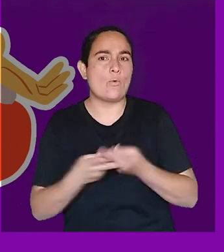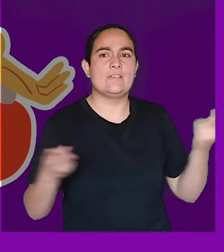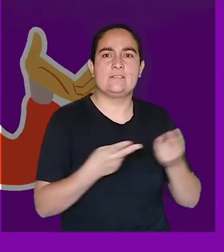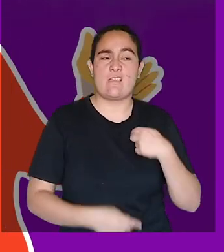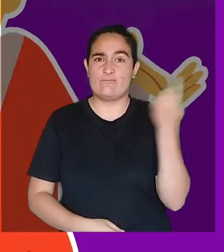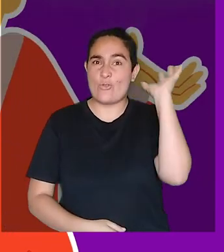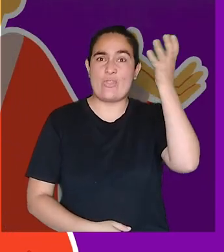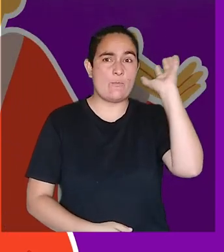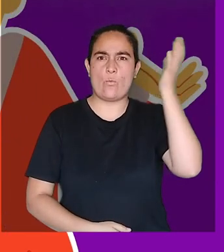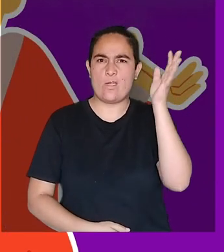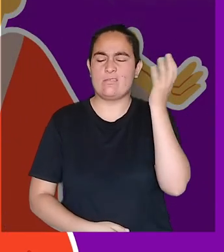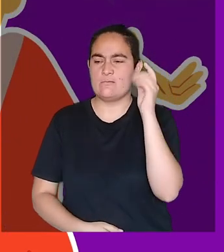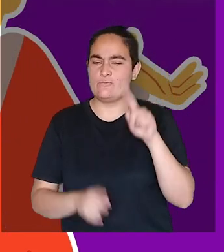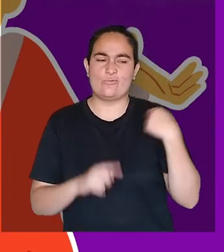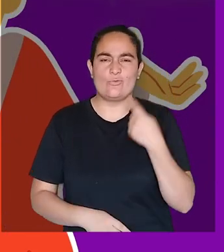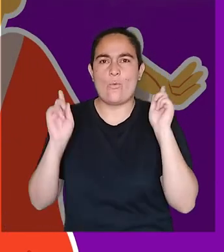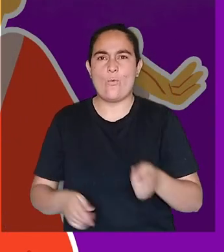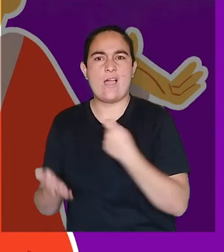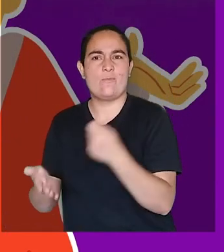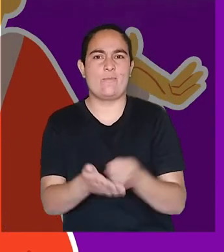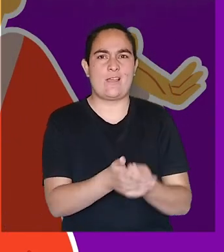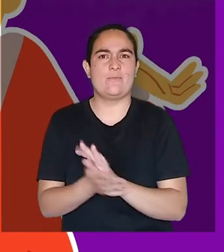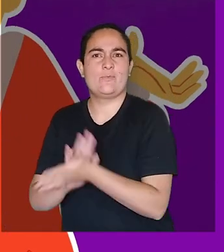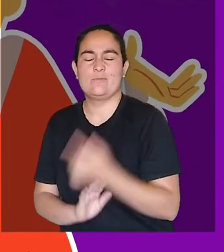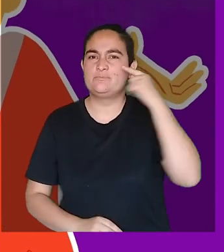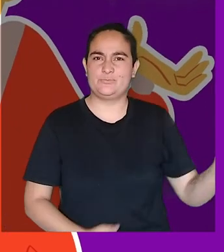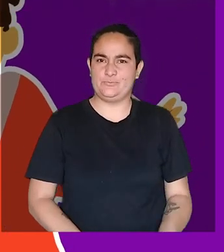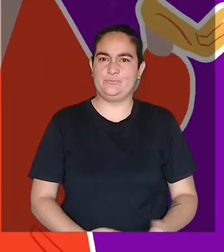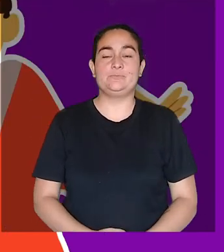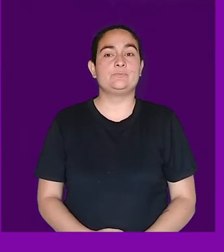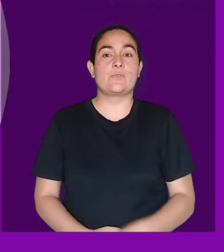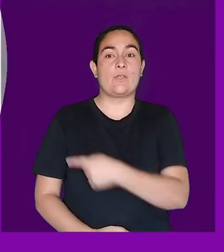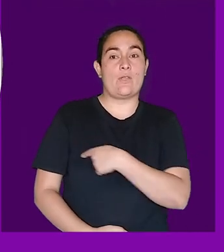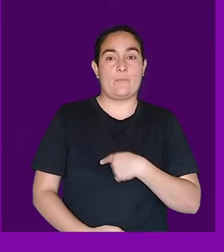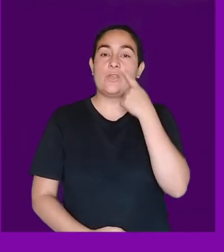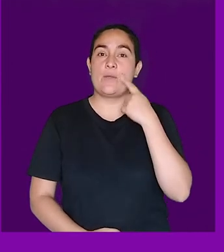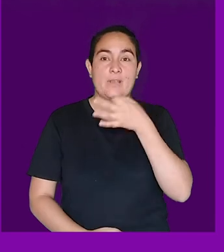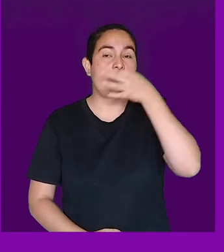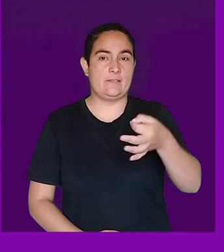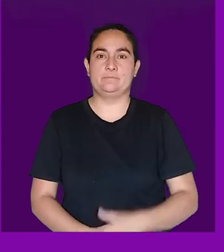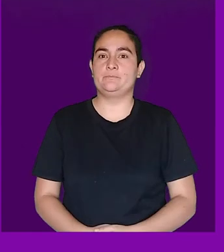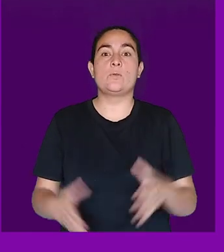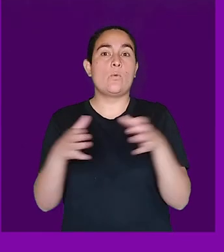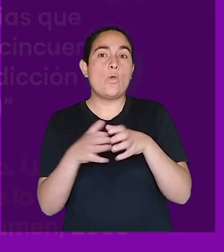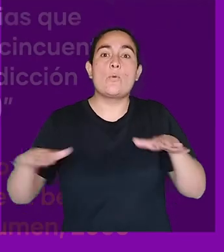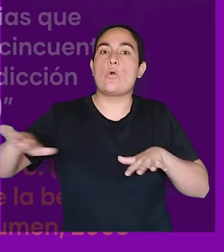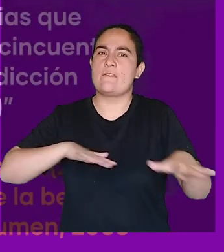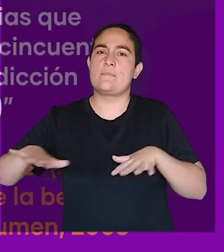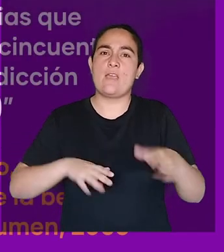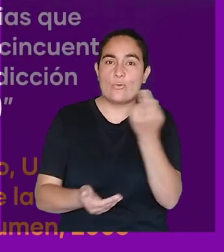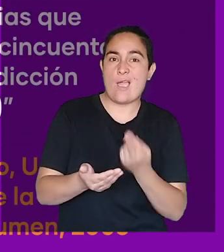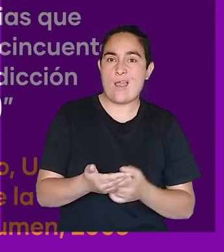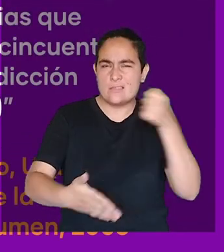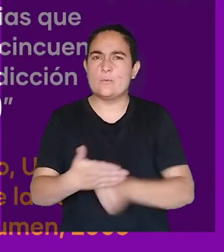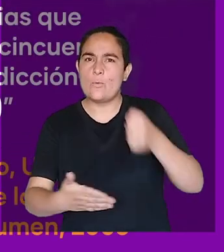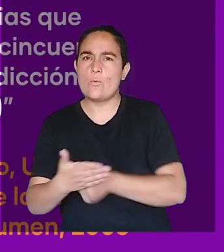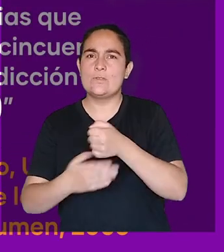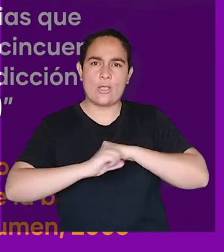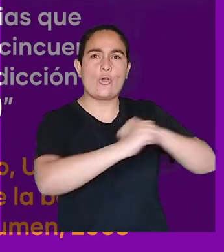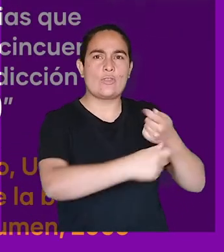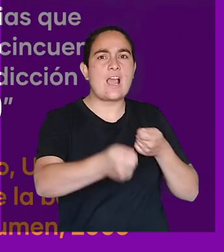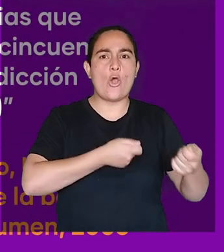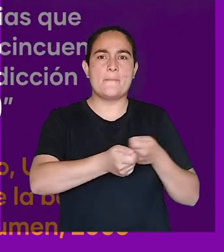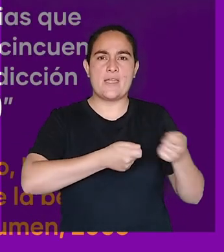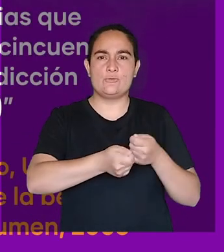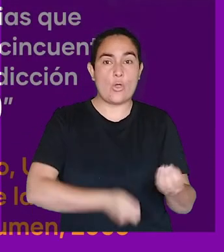potente que ni siquiera nos damos cuenta de cómo obedecemos sus propuestas? Humberto Eco nos dice, Sigue los ideales de